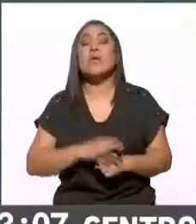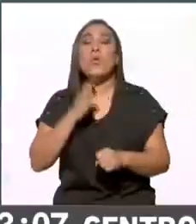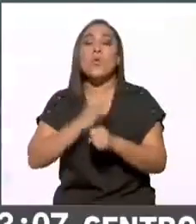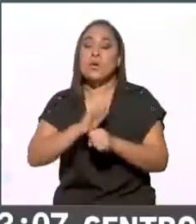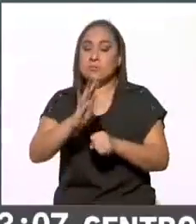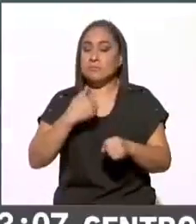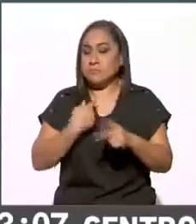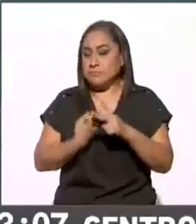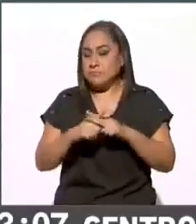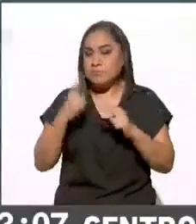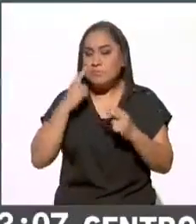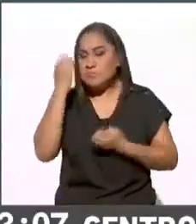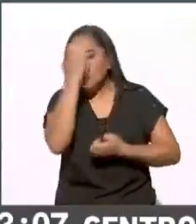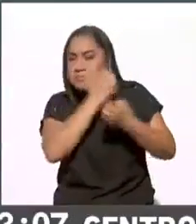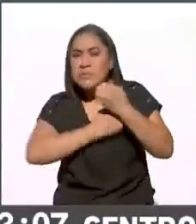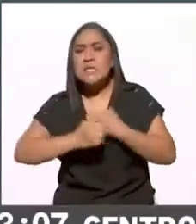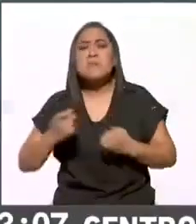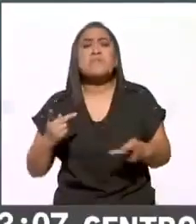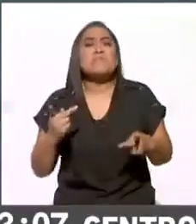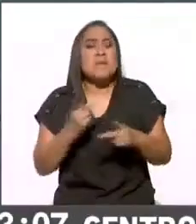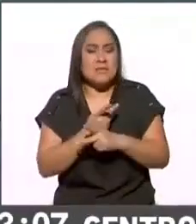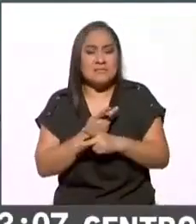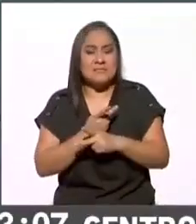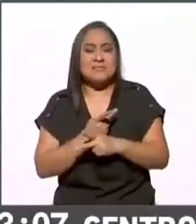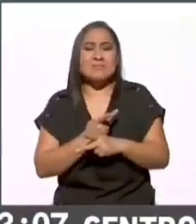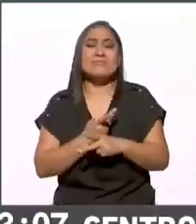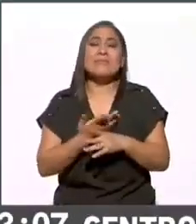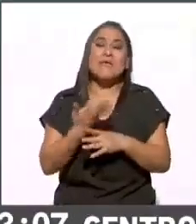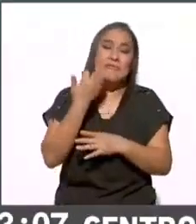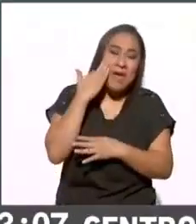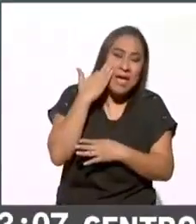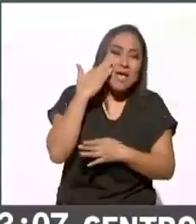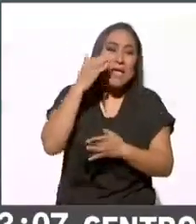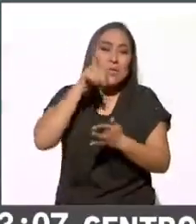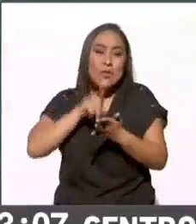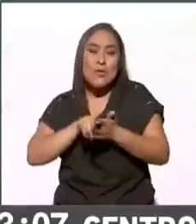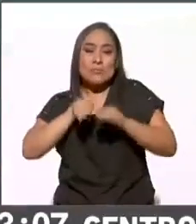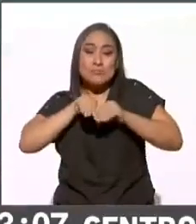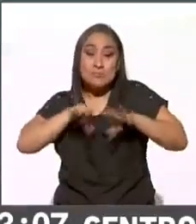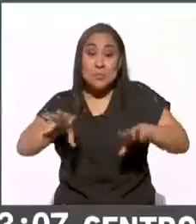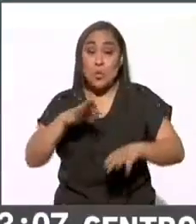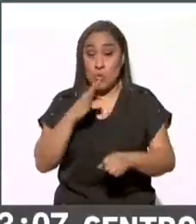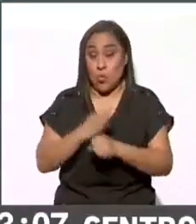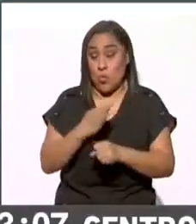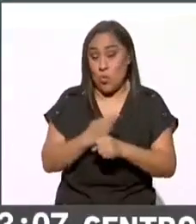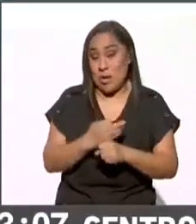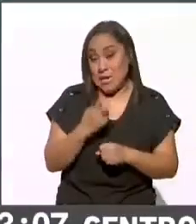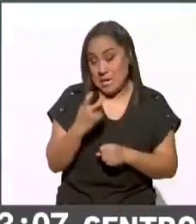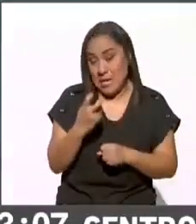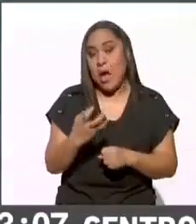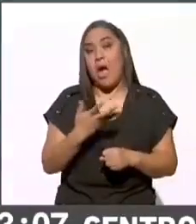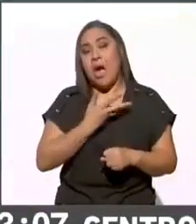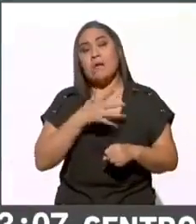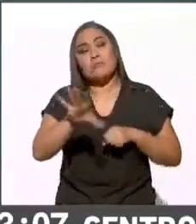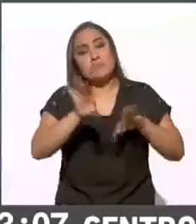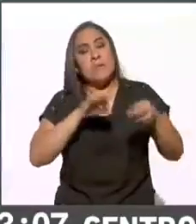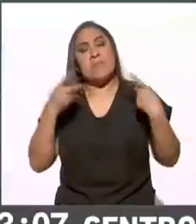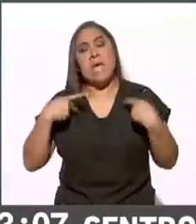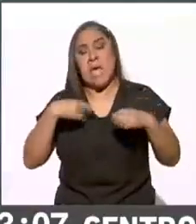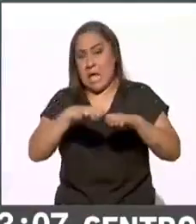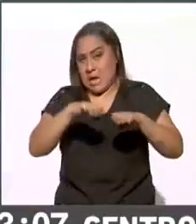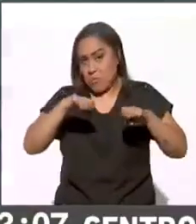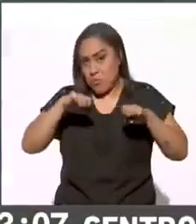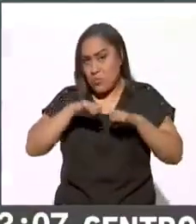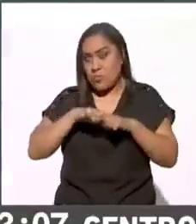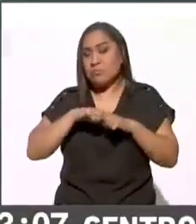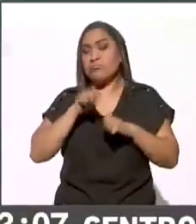primero para revisar qué es lo que está ocurriendo en las redes sociales. Y para ello, efectivamente, tenemos un equipo de profesionales que han